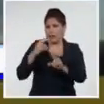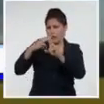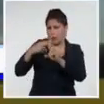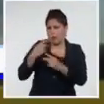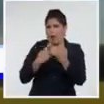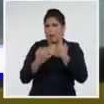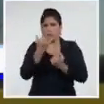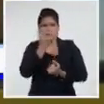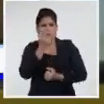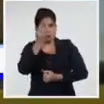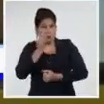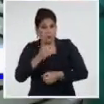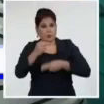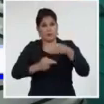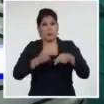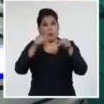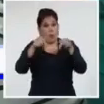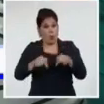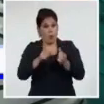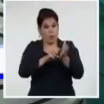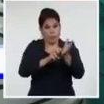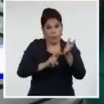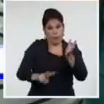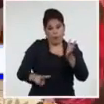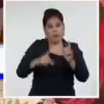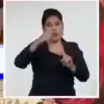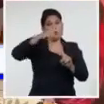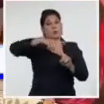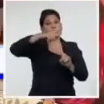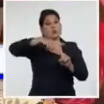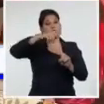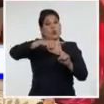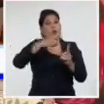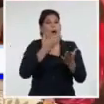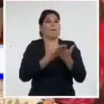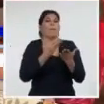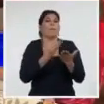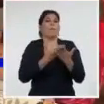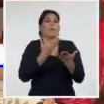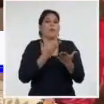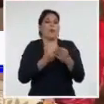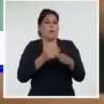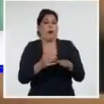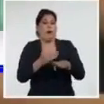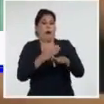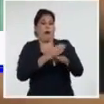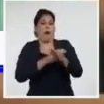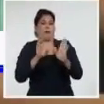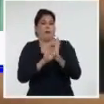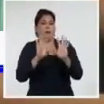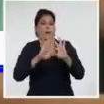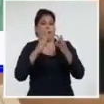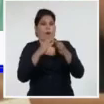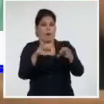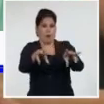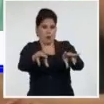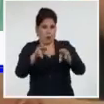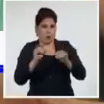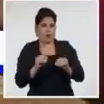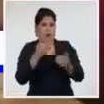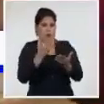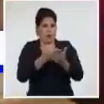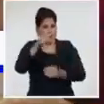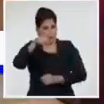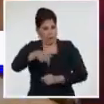dificultad, se efectuó en la provincia de Las Tunas la prueba dinámica previa al referendo del nuevo Código de las